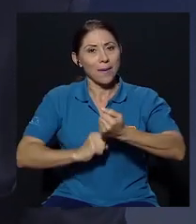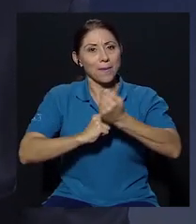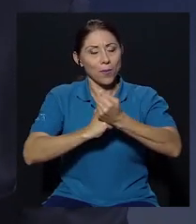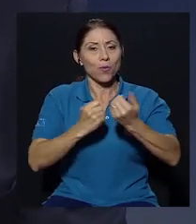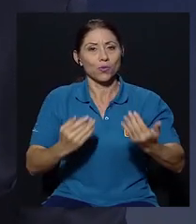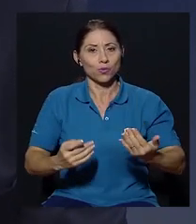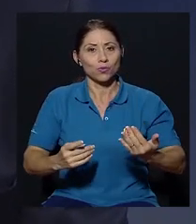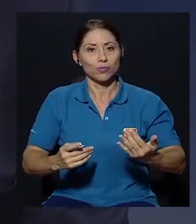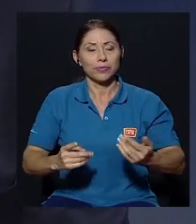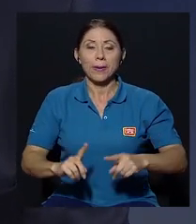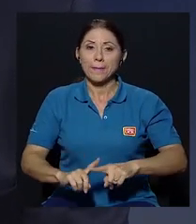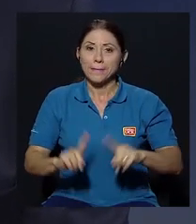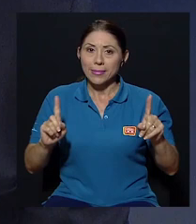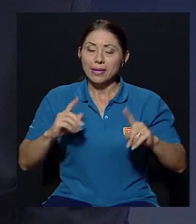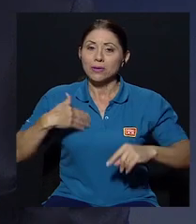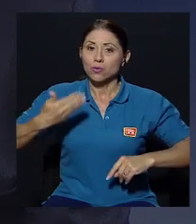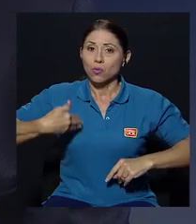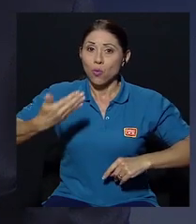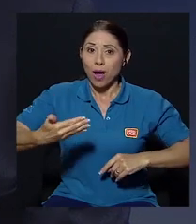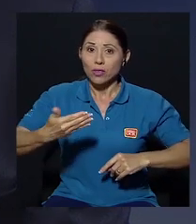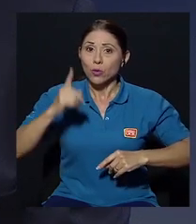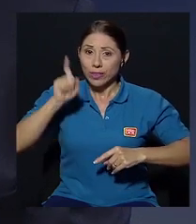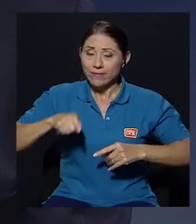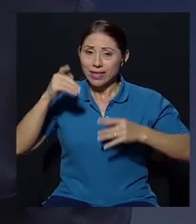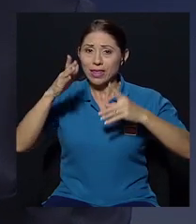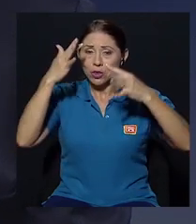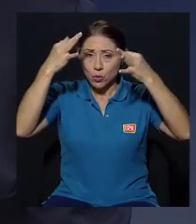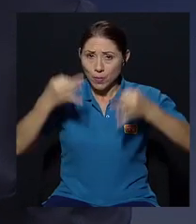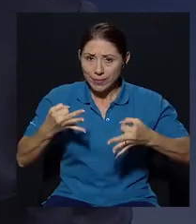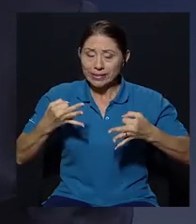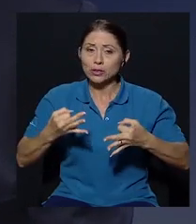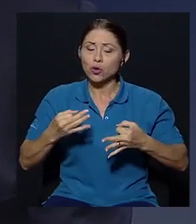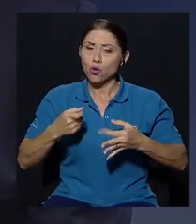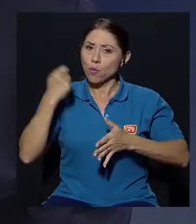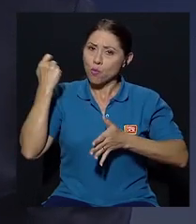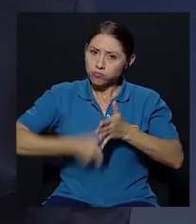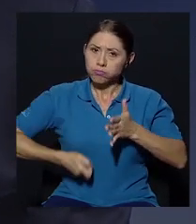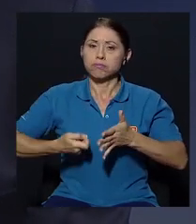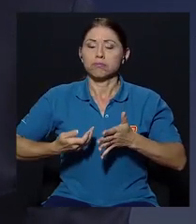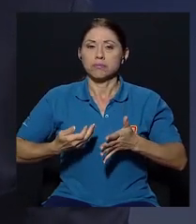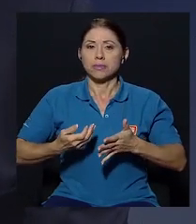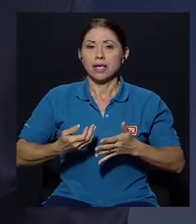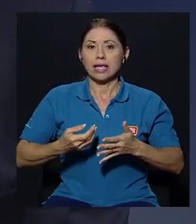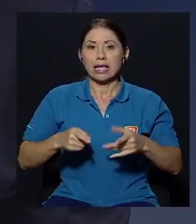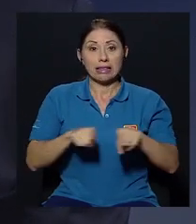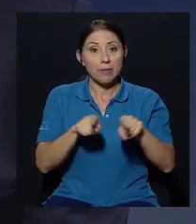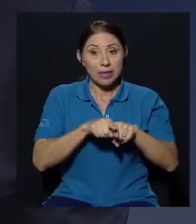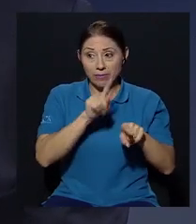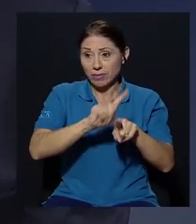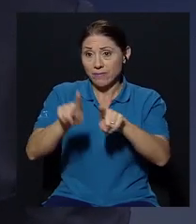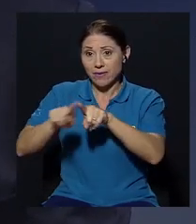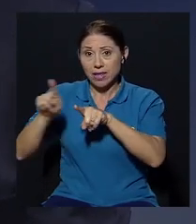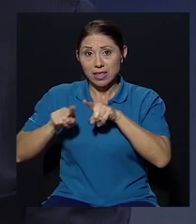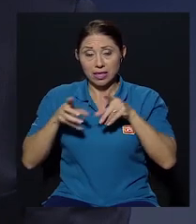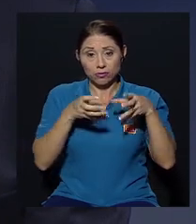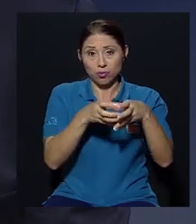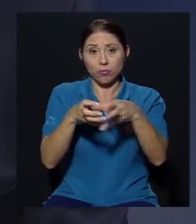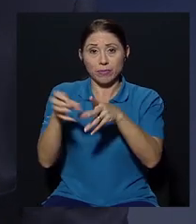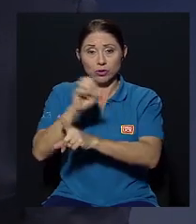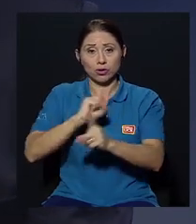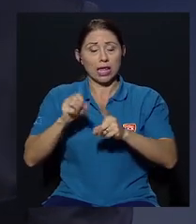para esas medidas pero cuando las medidas son drásticas y generan tensiones en la sociedad